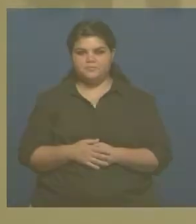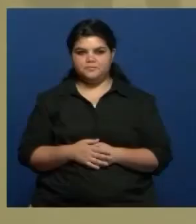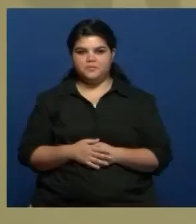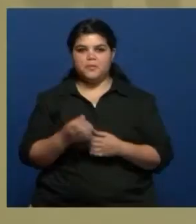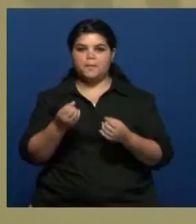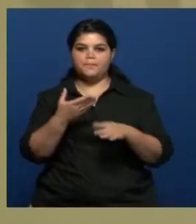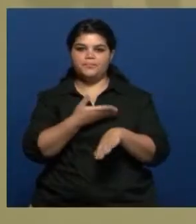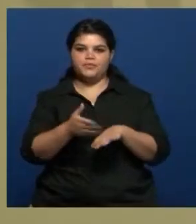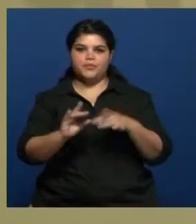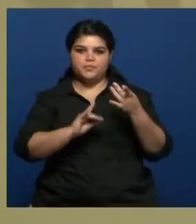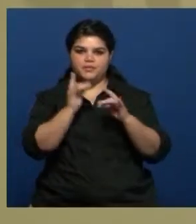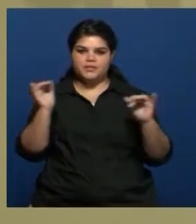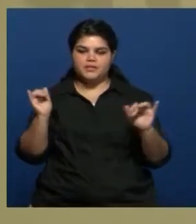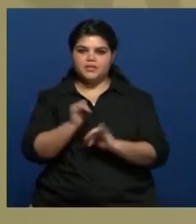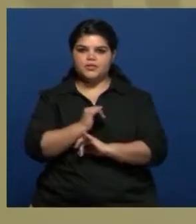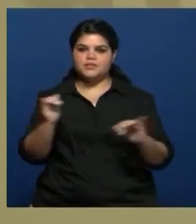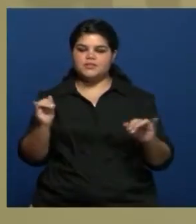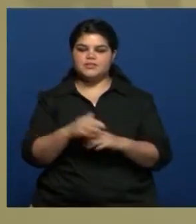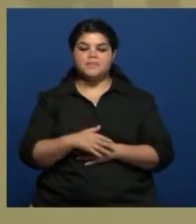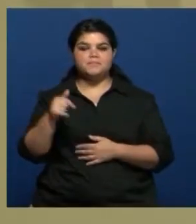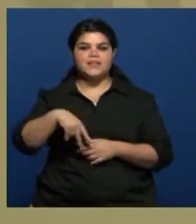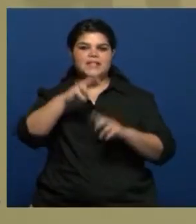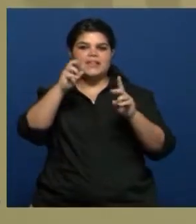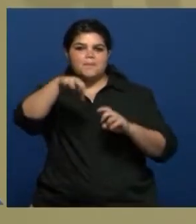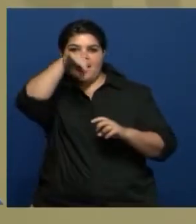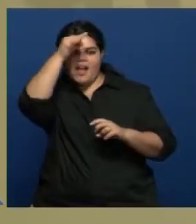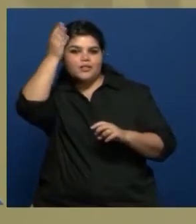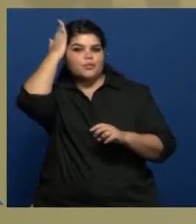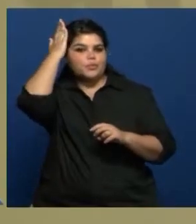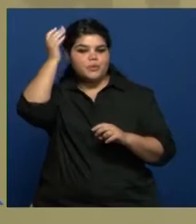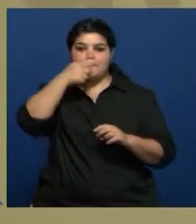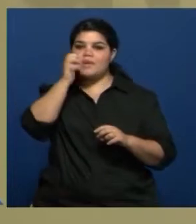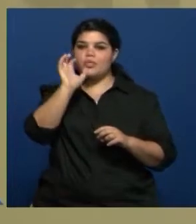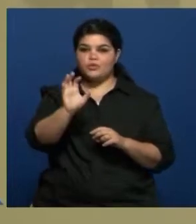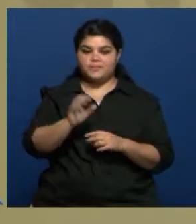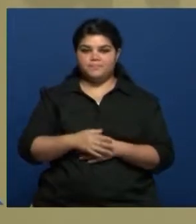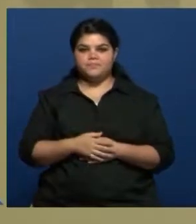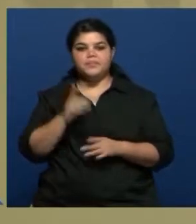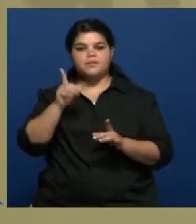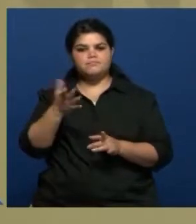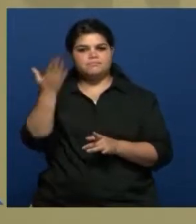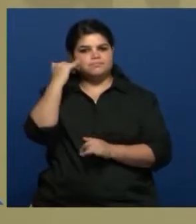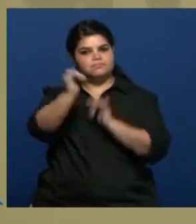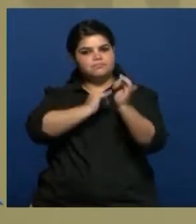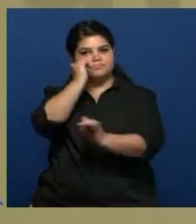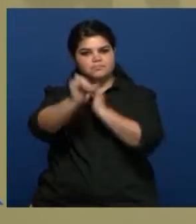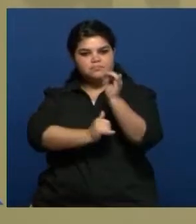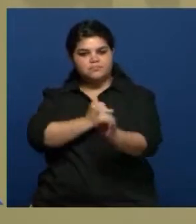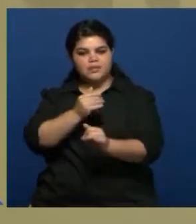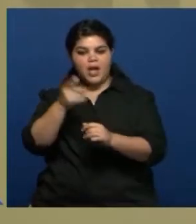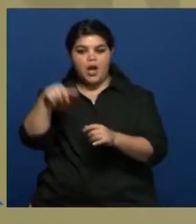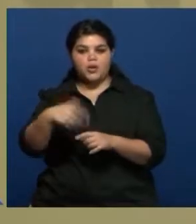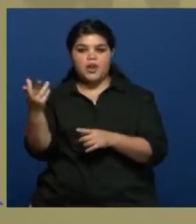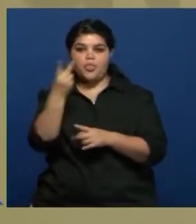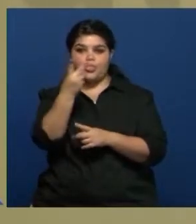Muy bien, continuamos en Unidiversidad Noticias. Seguimos hablando de arte, cultura de la provincia de Mendoza. Lo decía al principio del programa, que iba a estar con